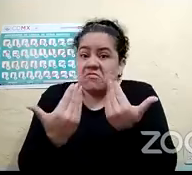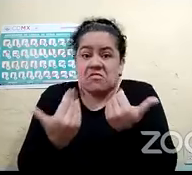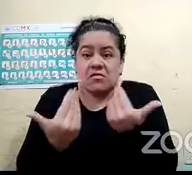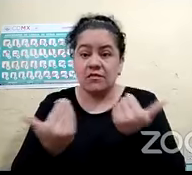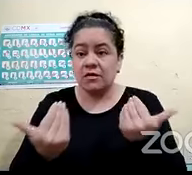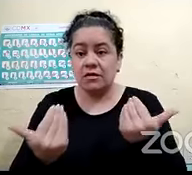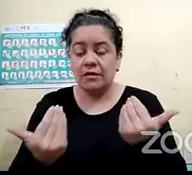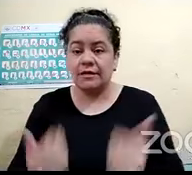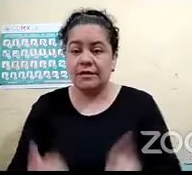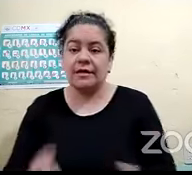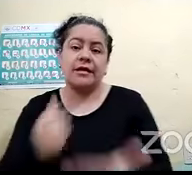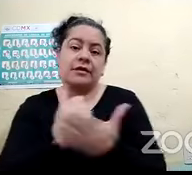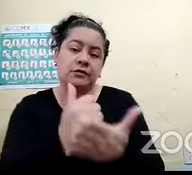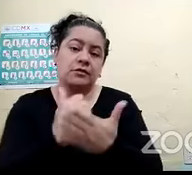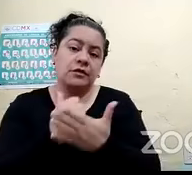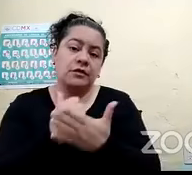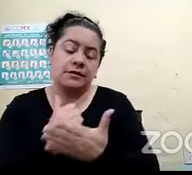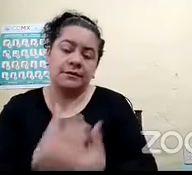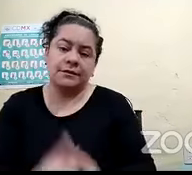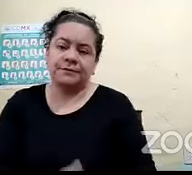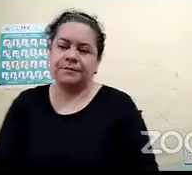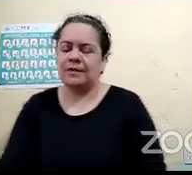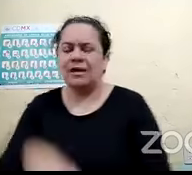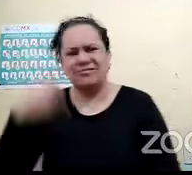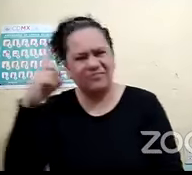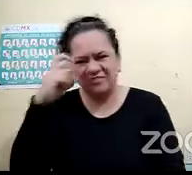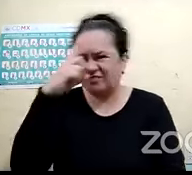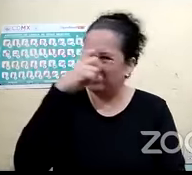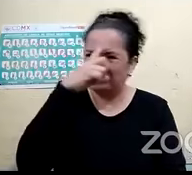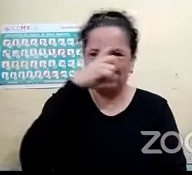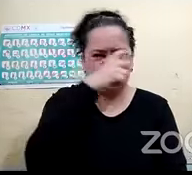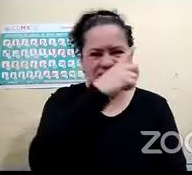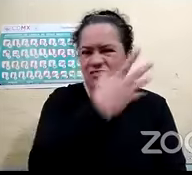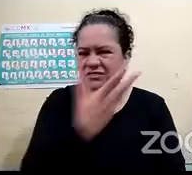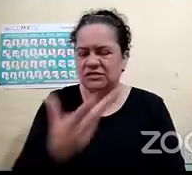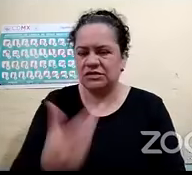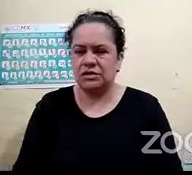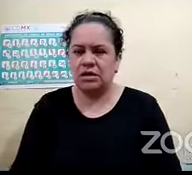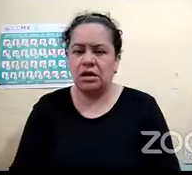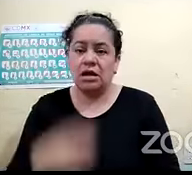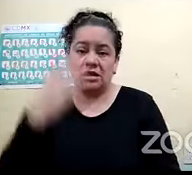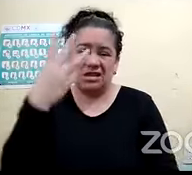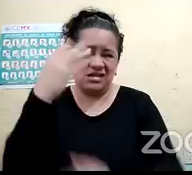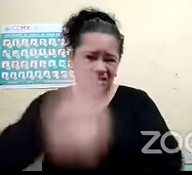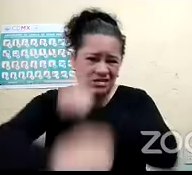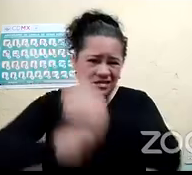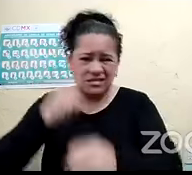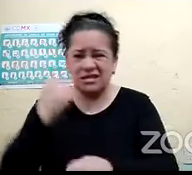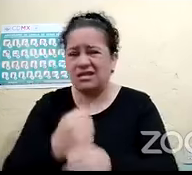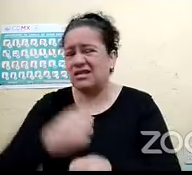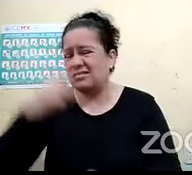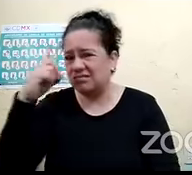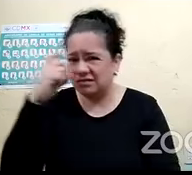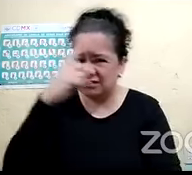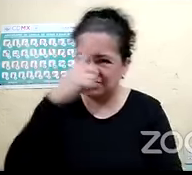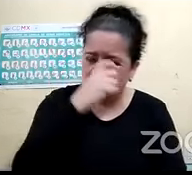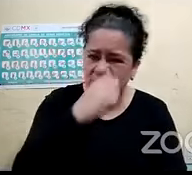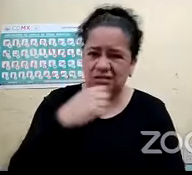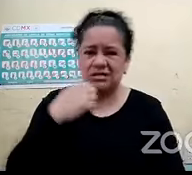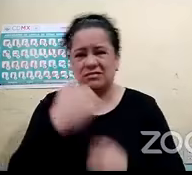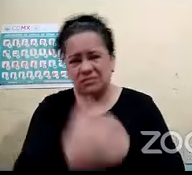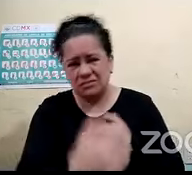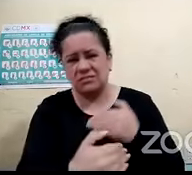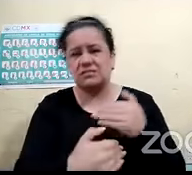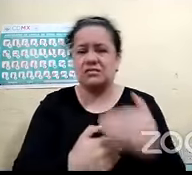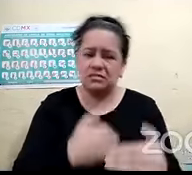Y de ahí se me dificulta todo. Me cuesta tres años retomar la secundaria, la cual